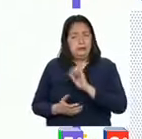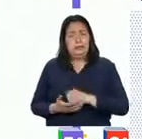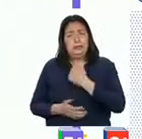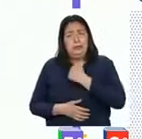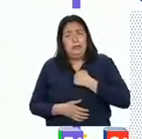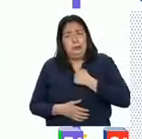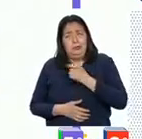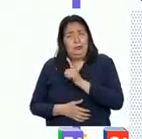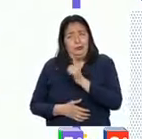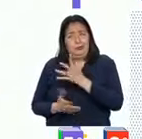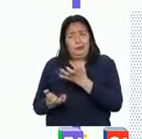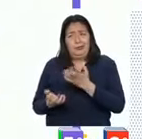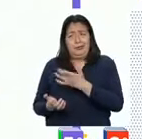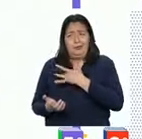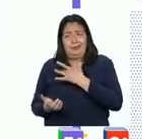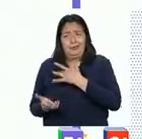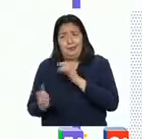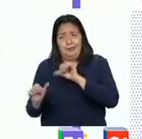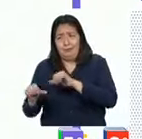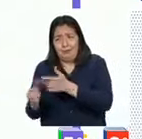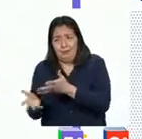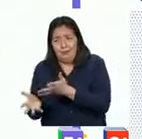lo siento, no quise incomodarte.